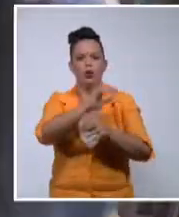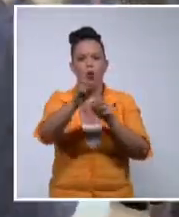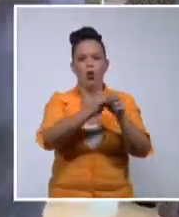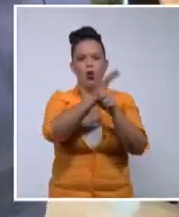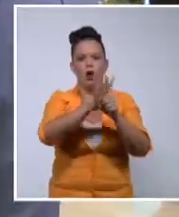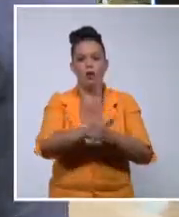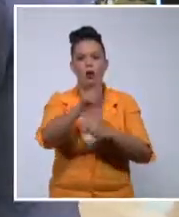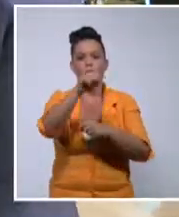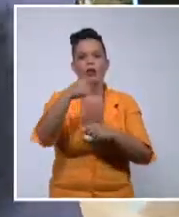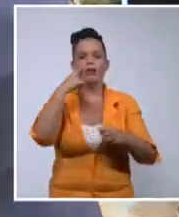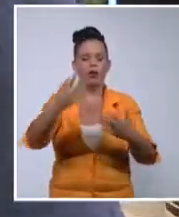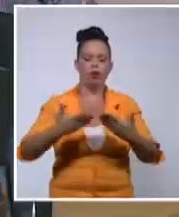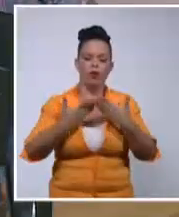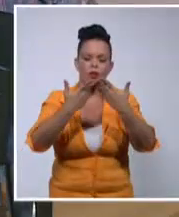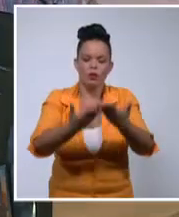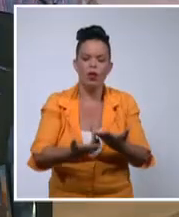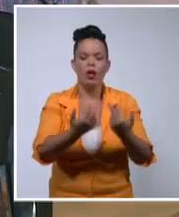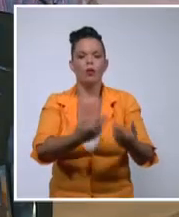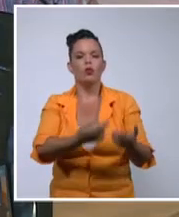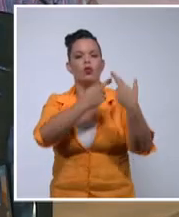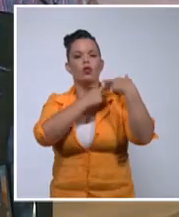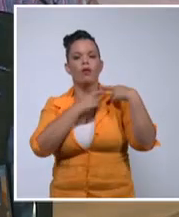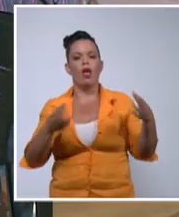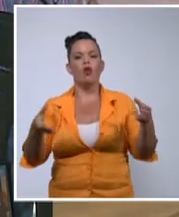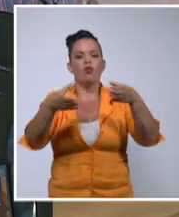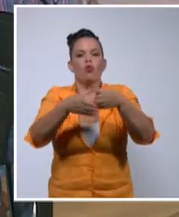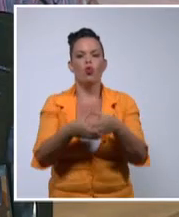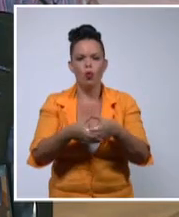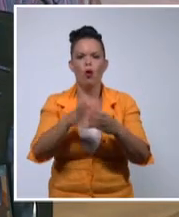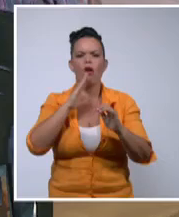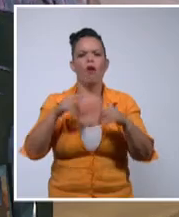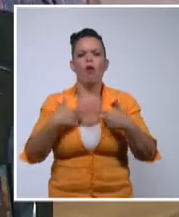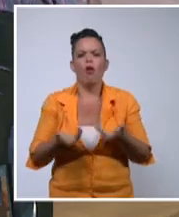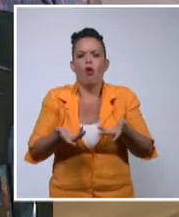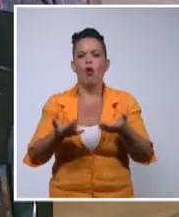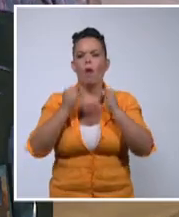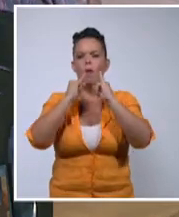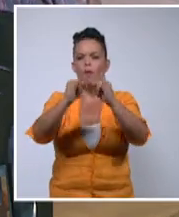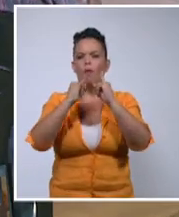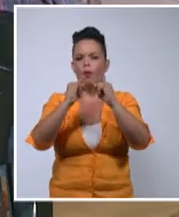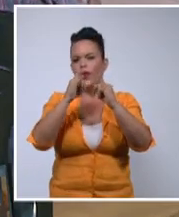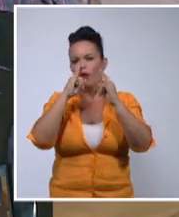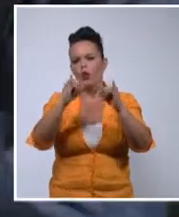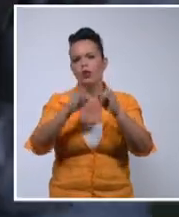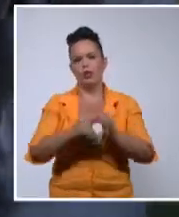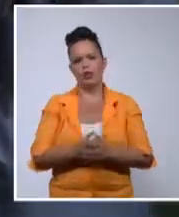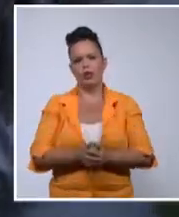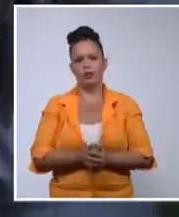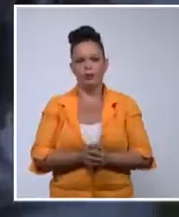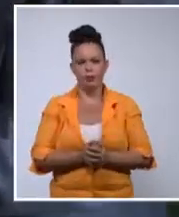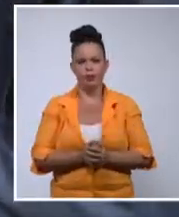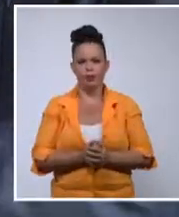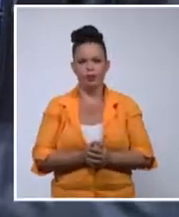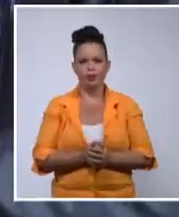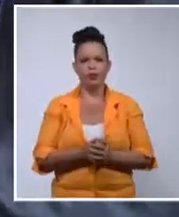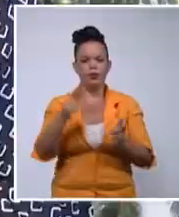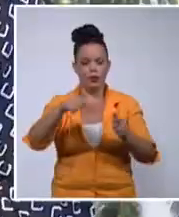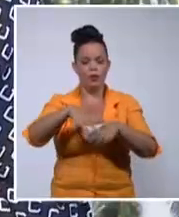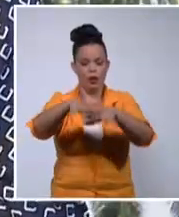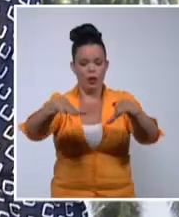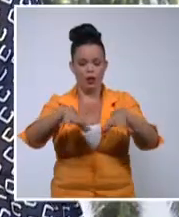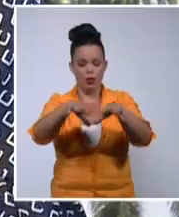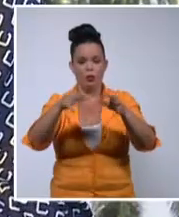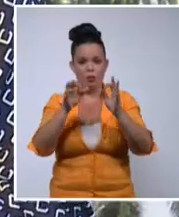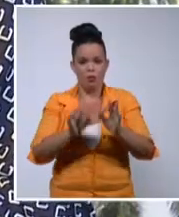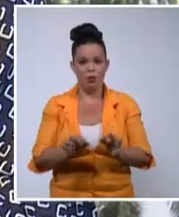y la responsabilidad colectiva para llevar la información en medio de la contingencia sanitaria. En esas circunstancias, el